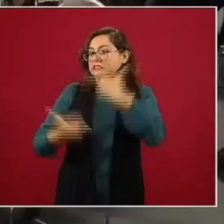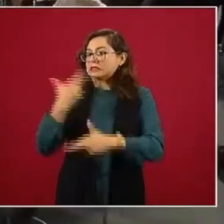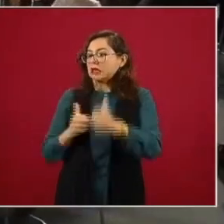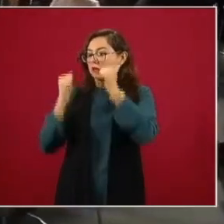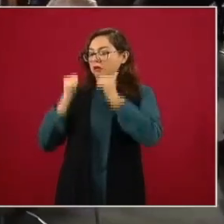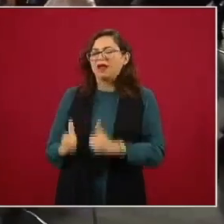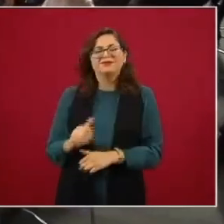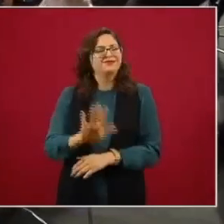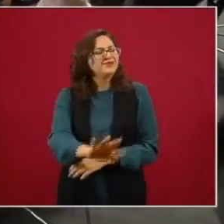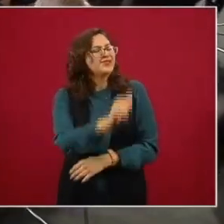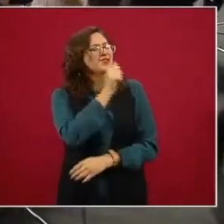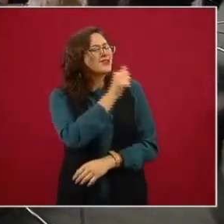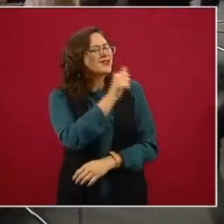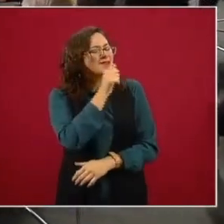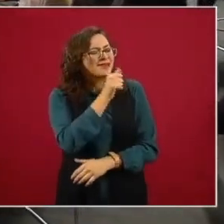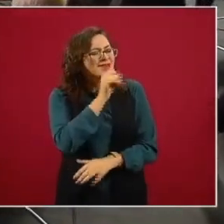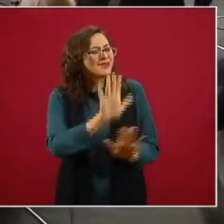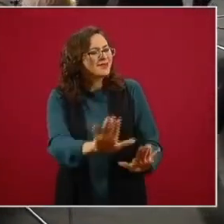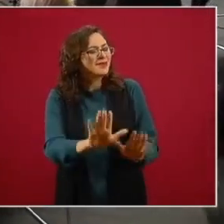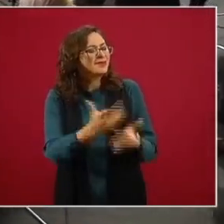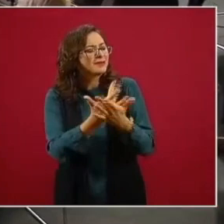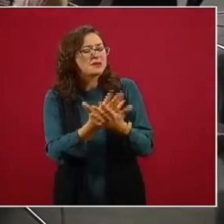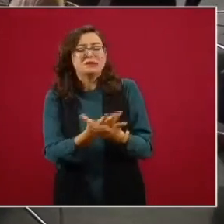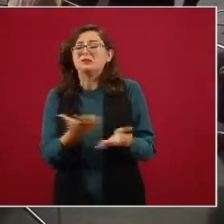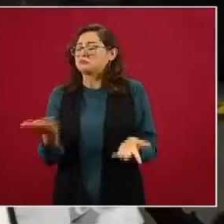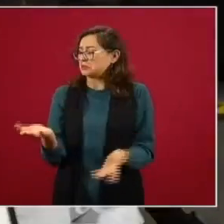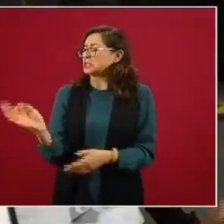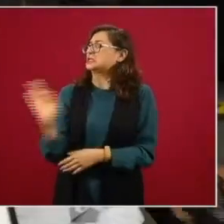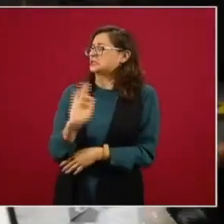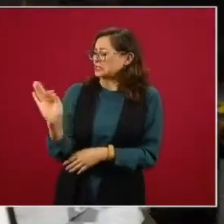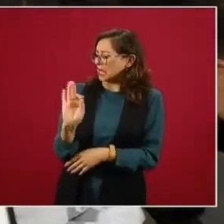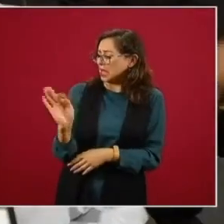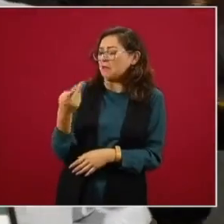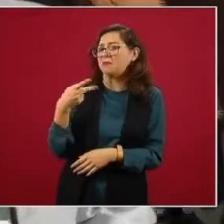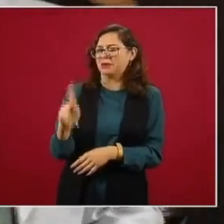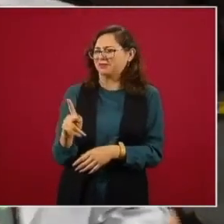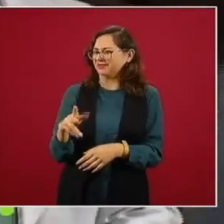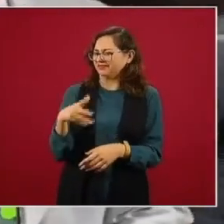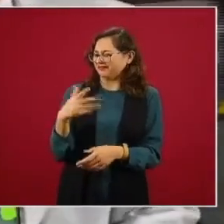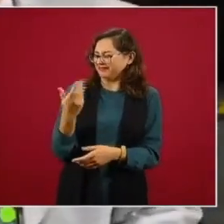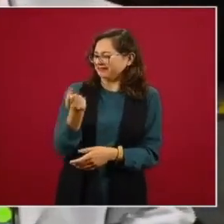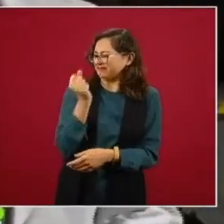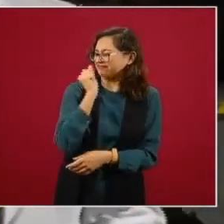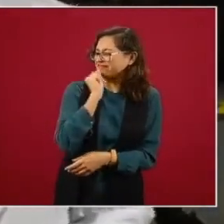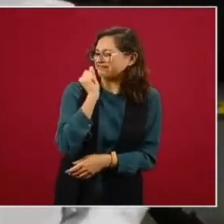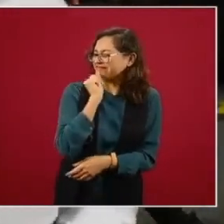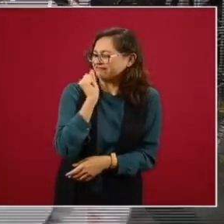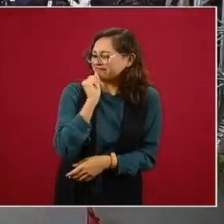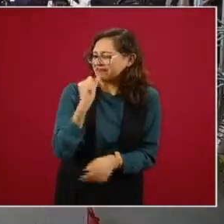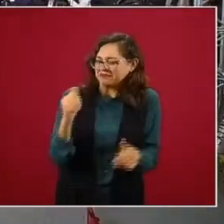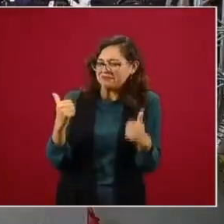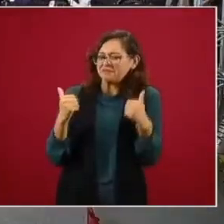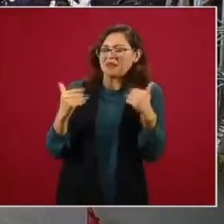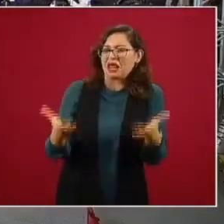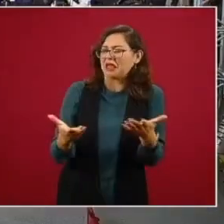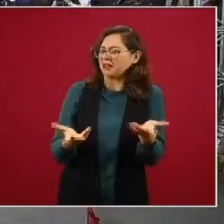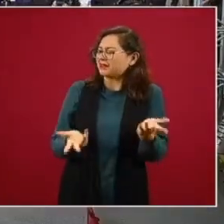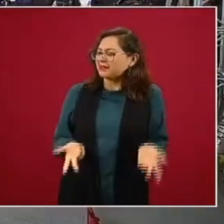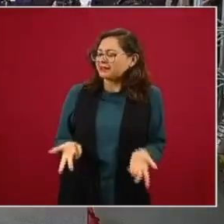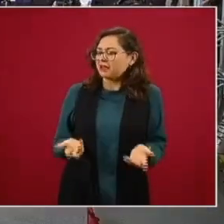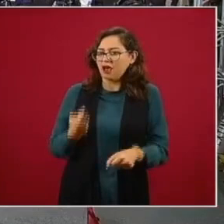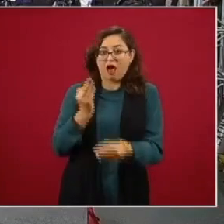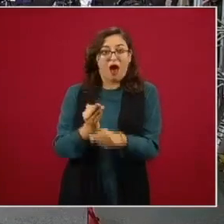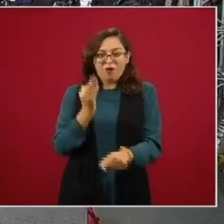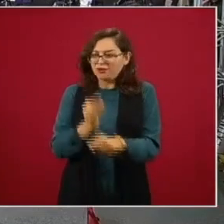pero si se podría estaría sí pero para qué adelantar vísperas o sea hasta ahora y es lo que